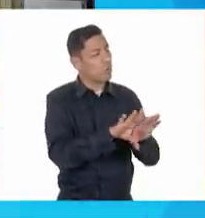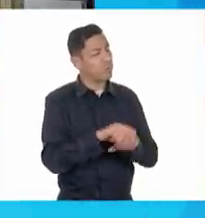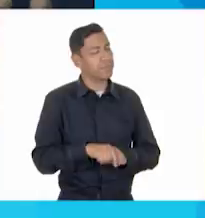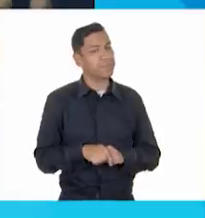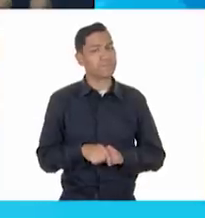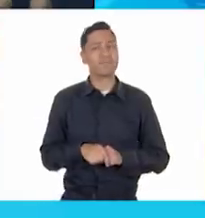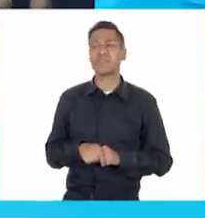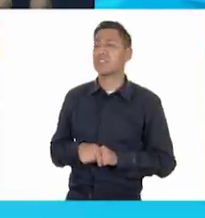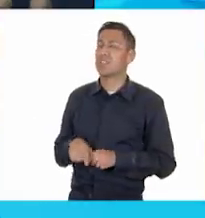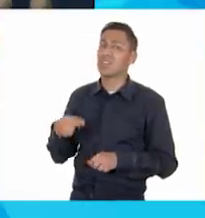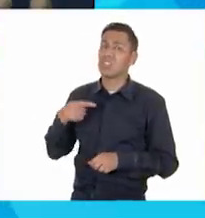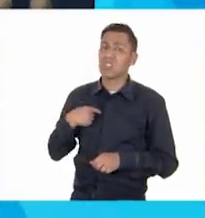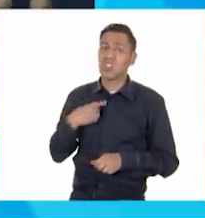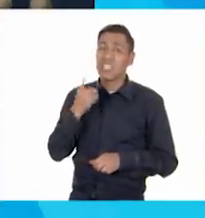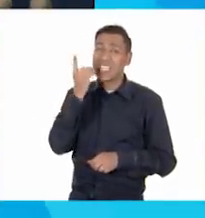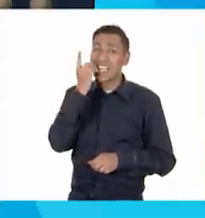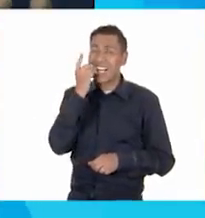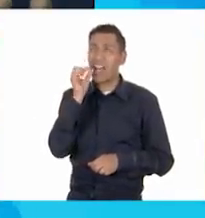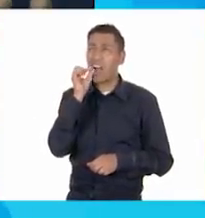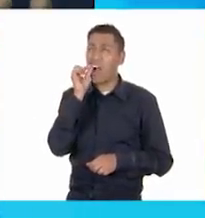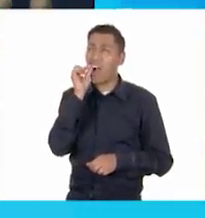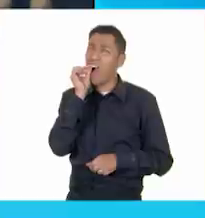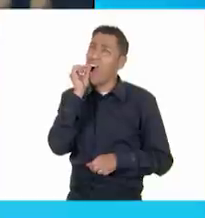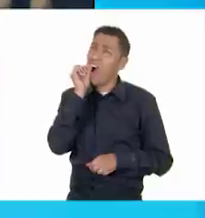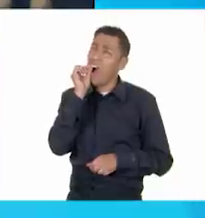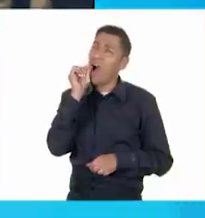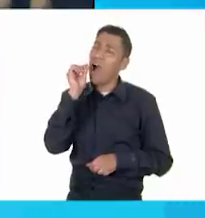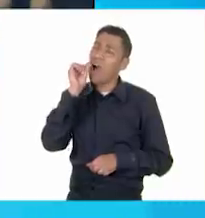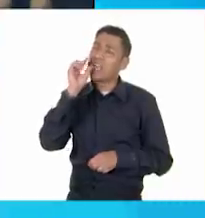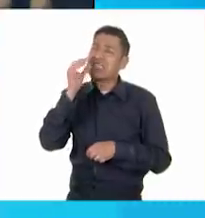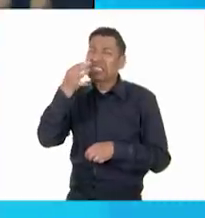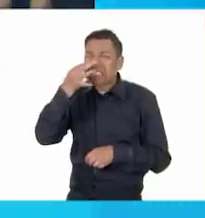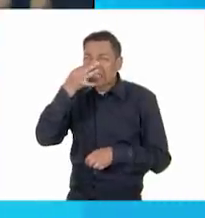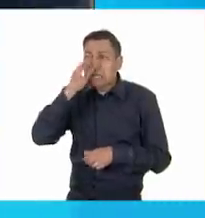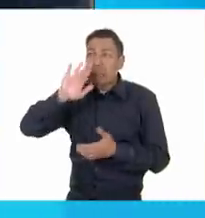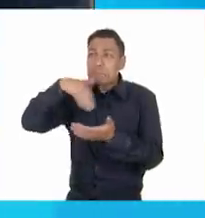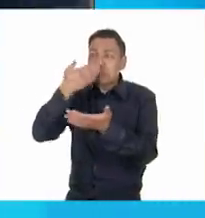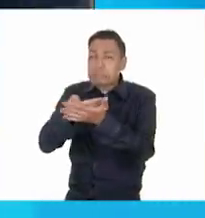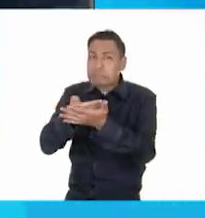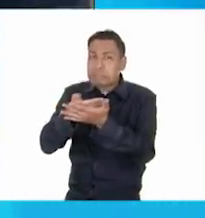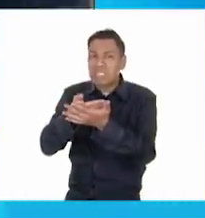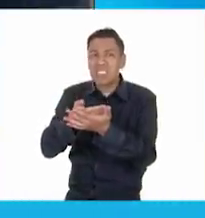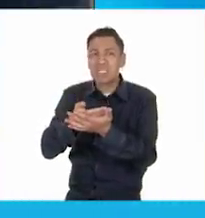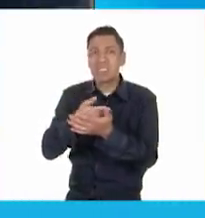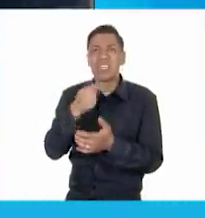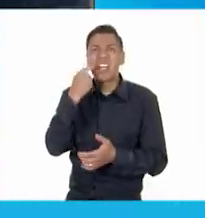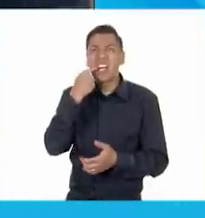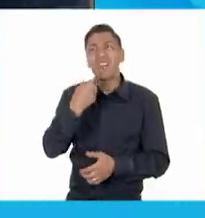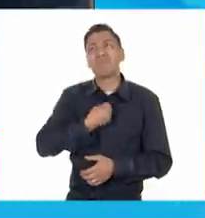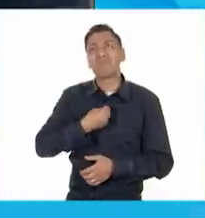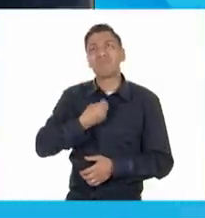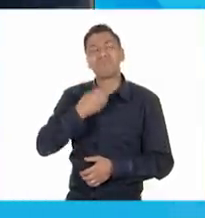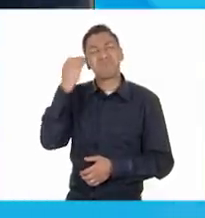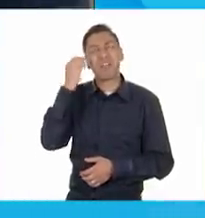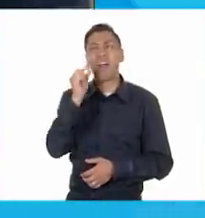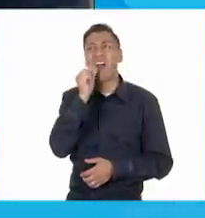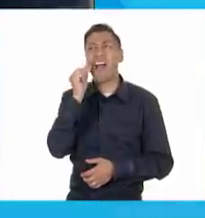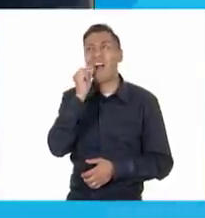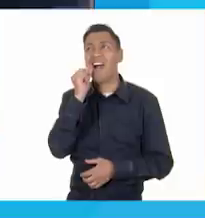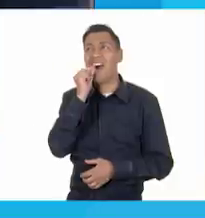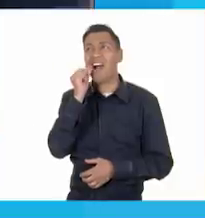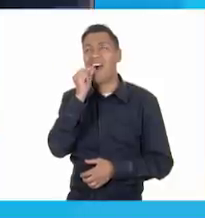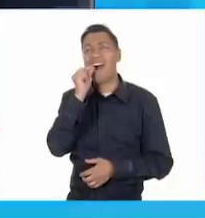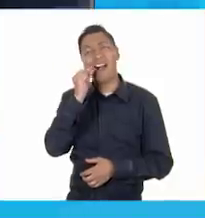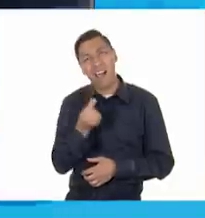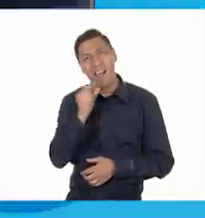Es que tengo un diente flojo. El que estaba junto se me cayó solito y ni me dolió, pero este lleva mucho tiempo moviéndose y no se